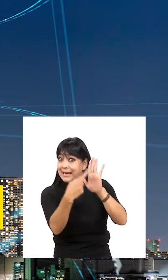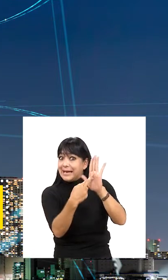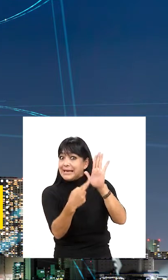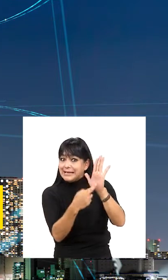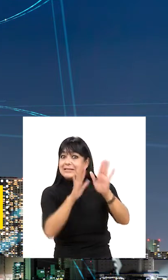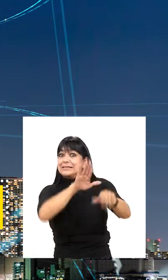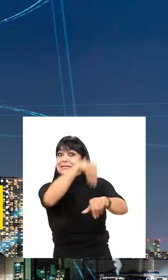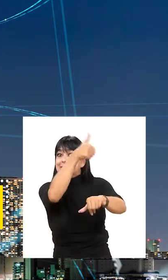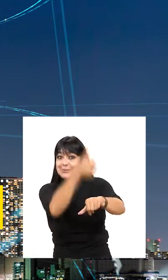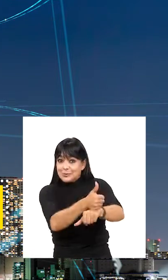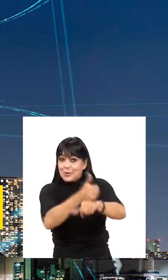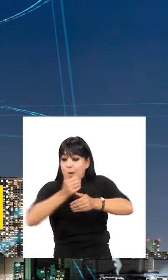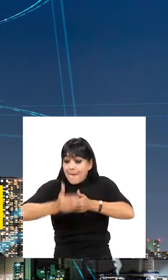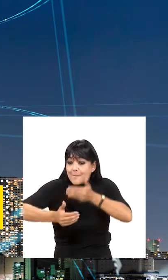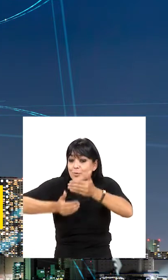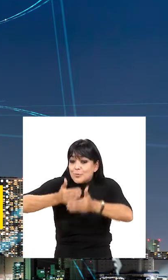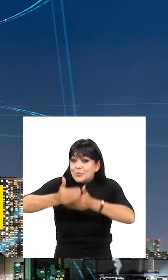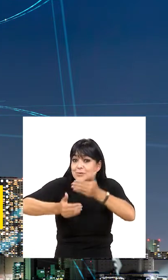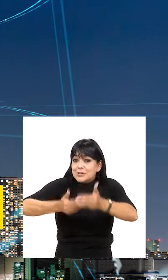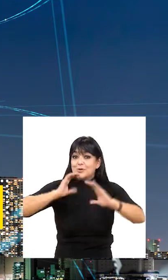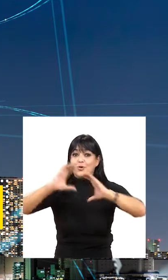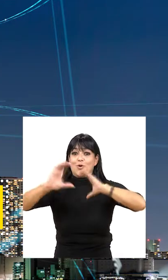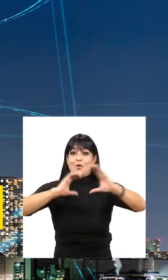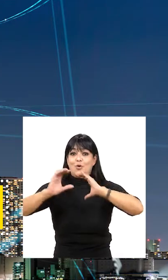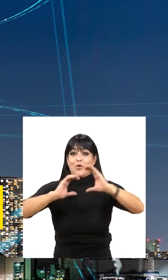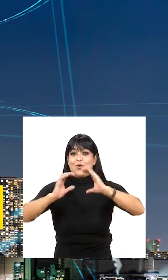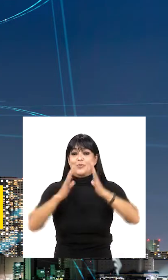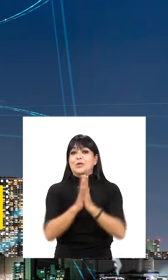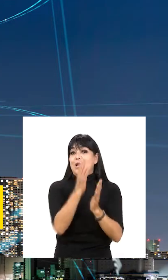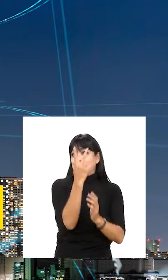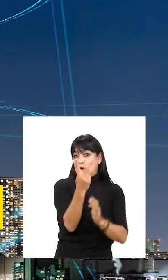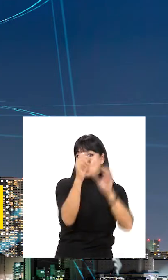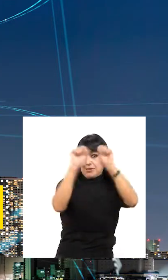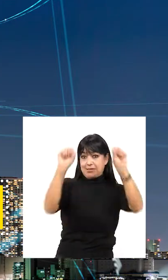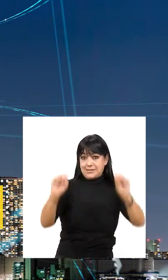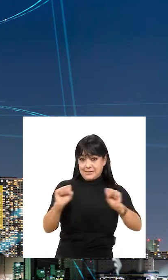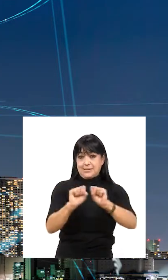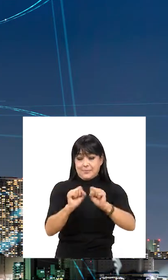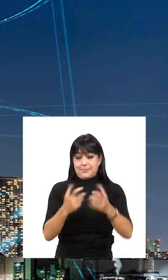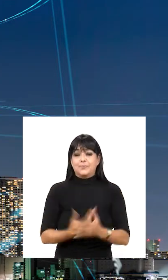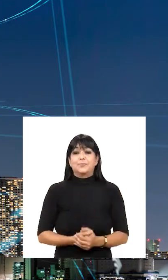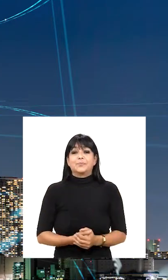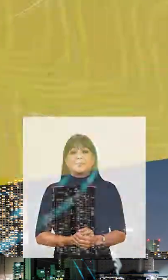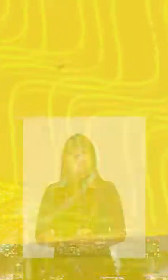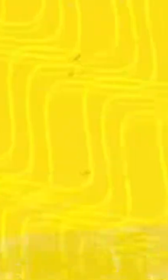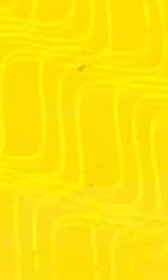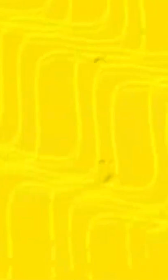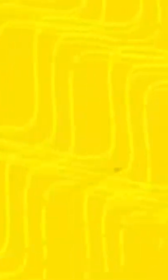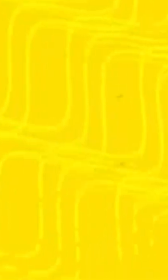un conjunto de reglas que se establecen en el proceso de comunicación entre dos sistemas.